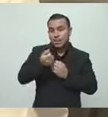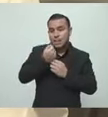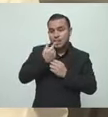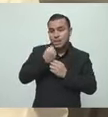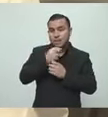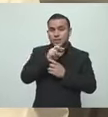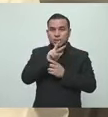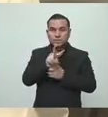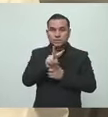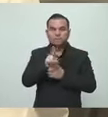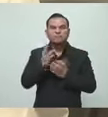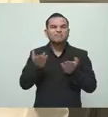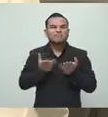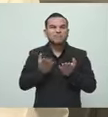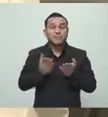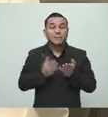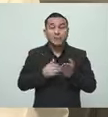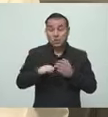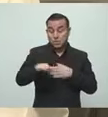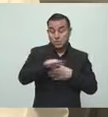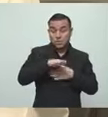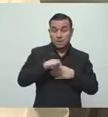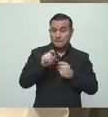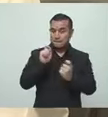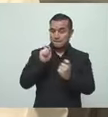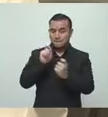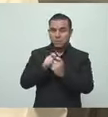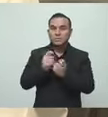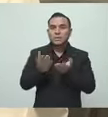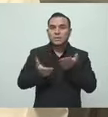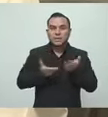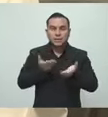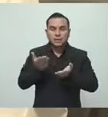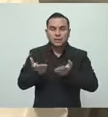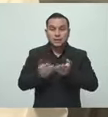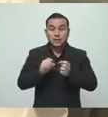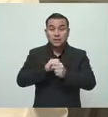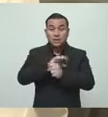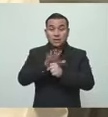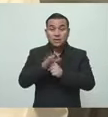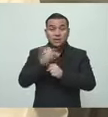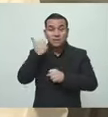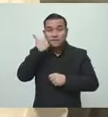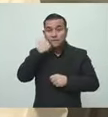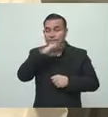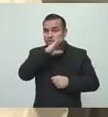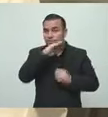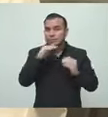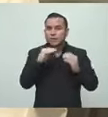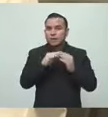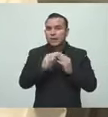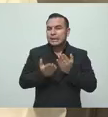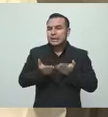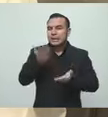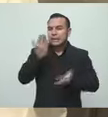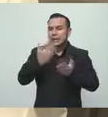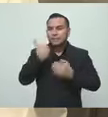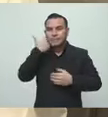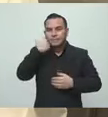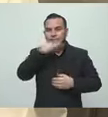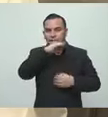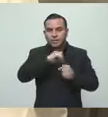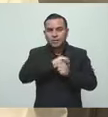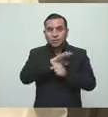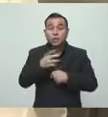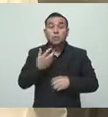2, un servicio que sea adecuado específicamente para pacientes COVID y sospechosos de COVID, para la atención de